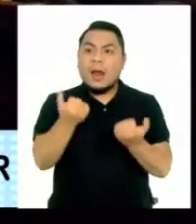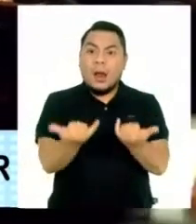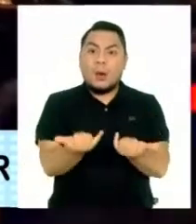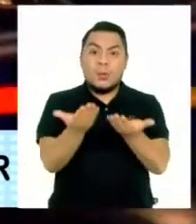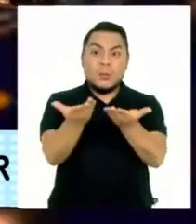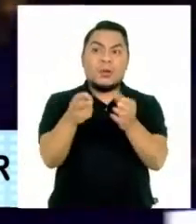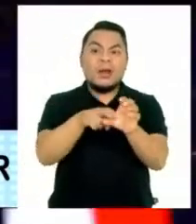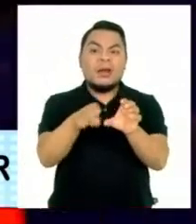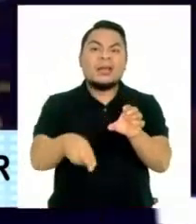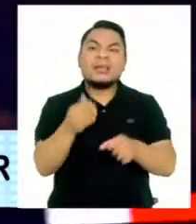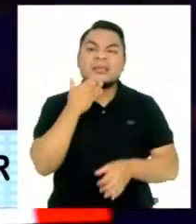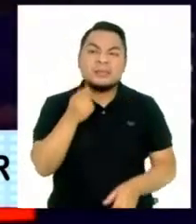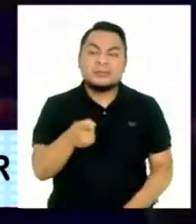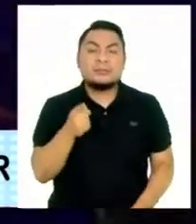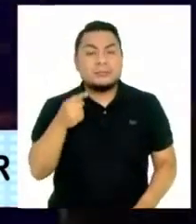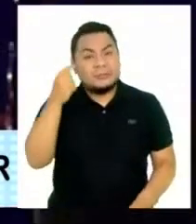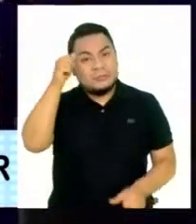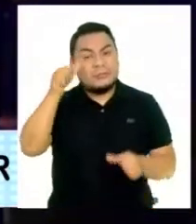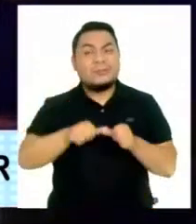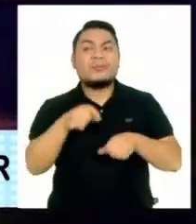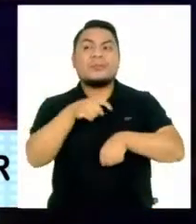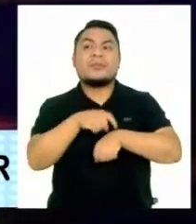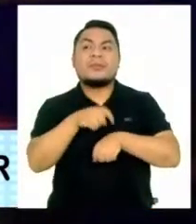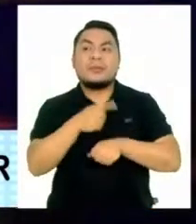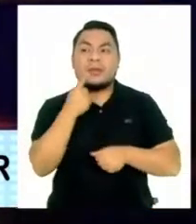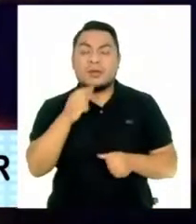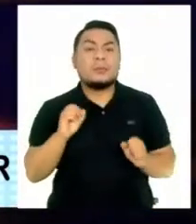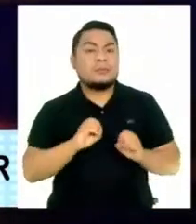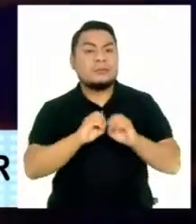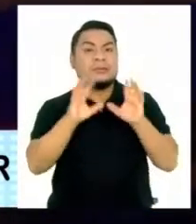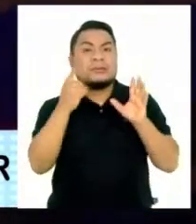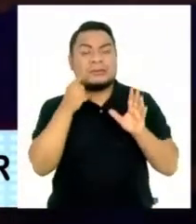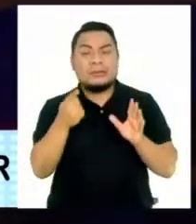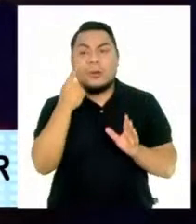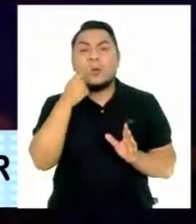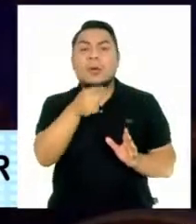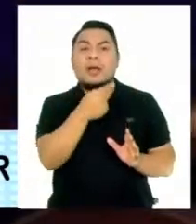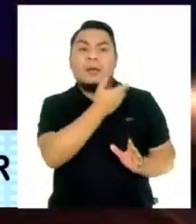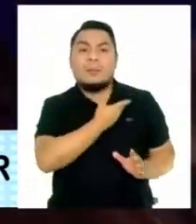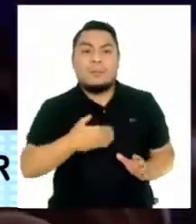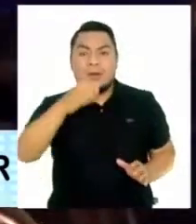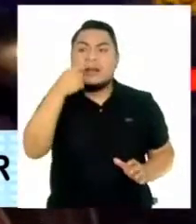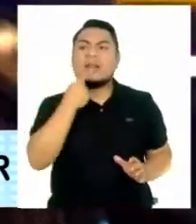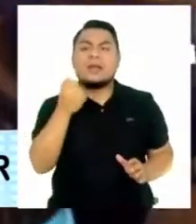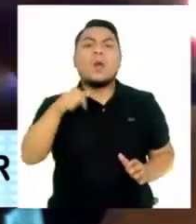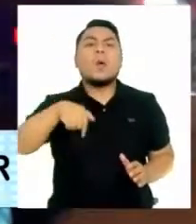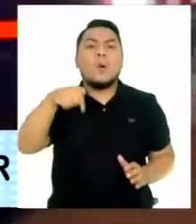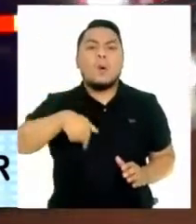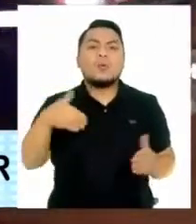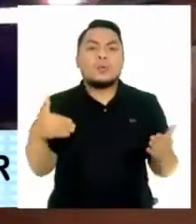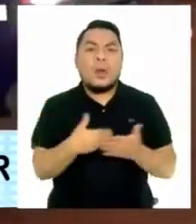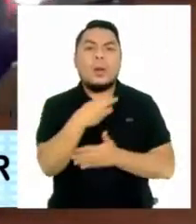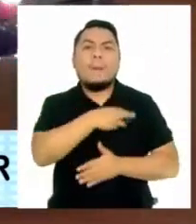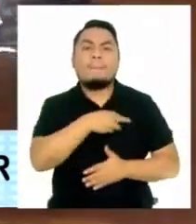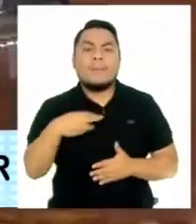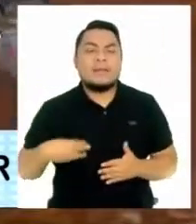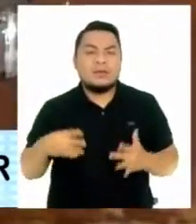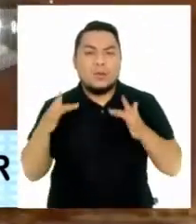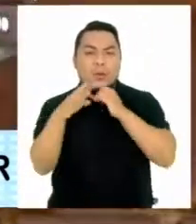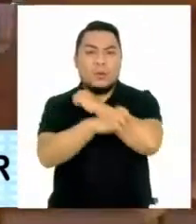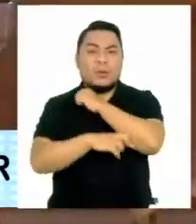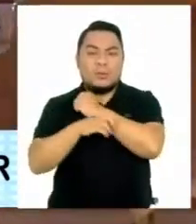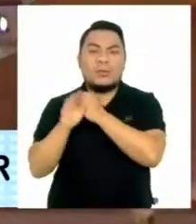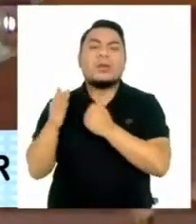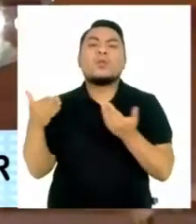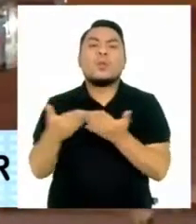momento. Y recordemos que en horas de la mañana el mandatario había indicado que se iba a conocer el nombre del nuevo canciller en reemplazo de